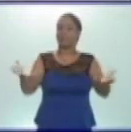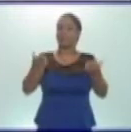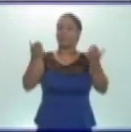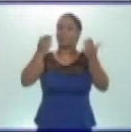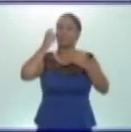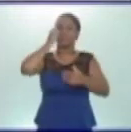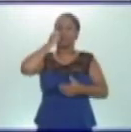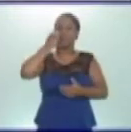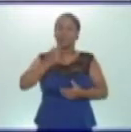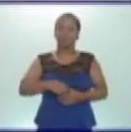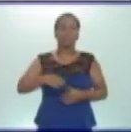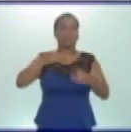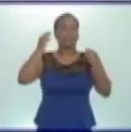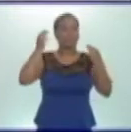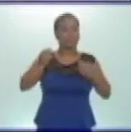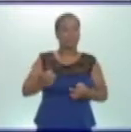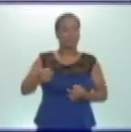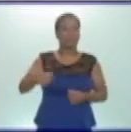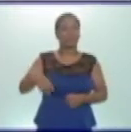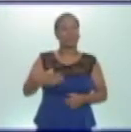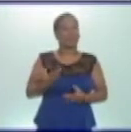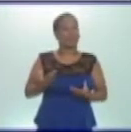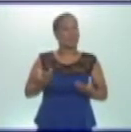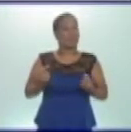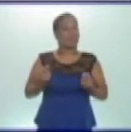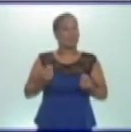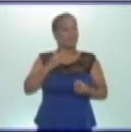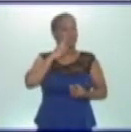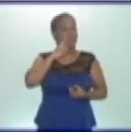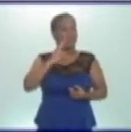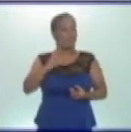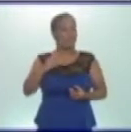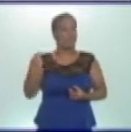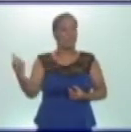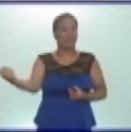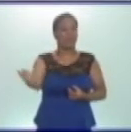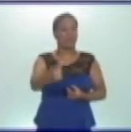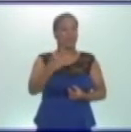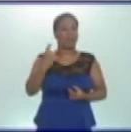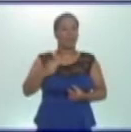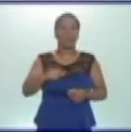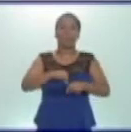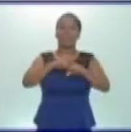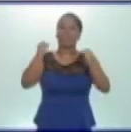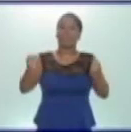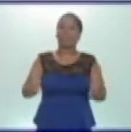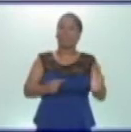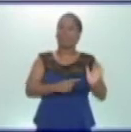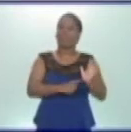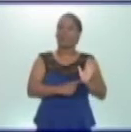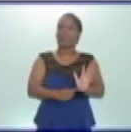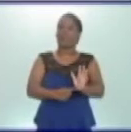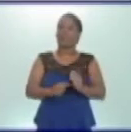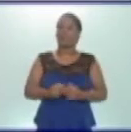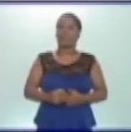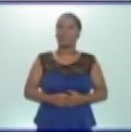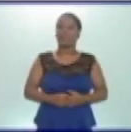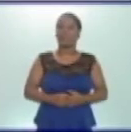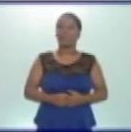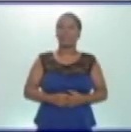Estoy seguro que en su mayoría respondieron que el sistema representado es el sistema